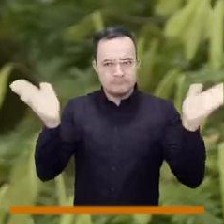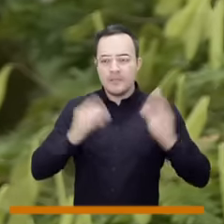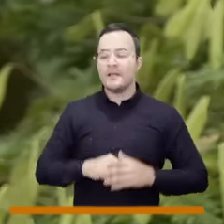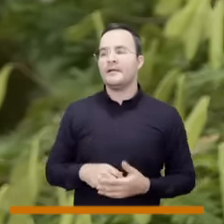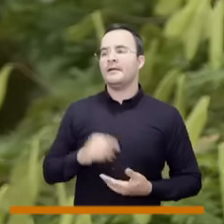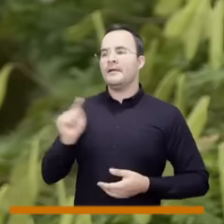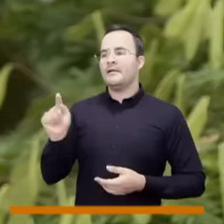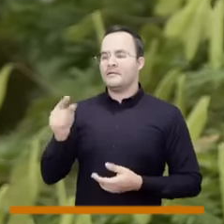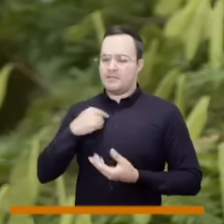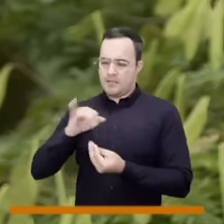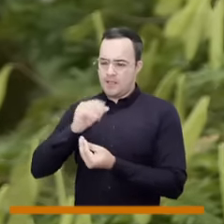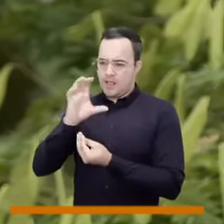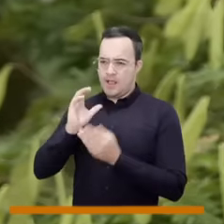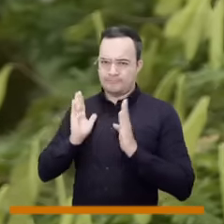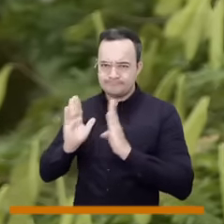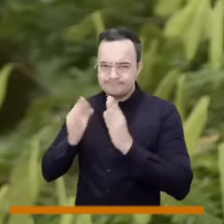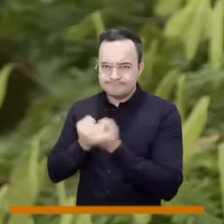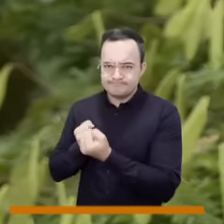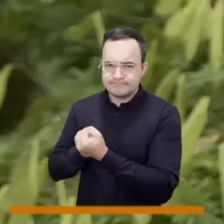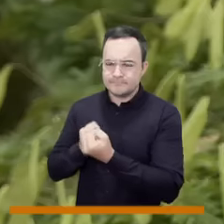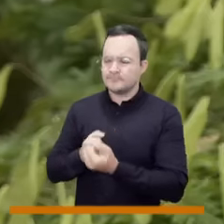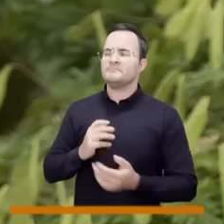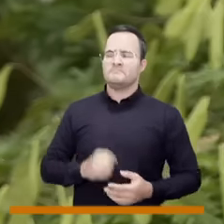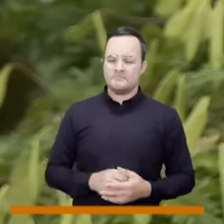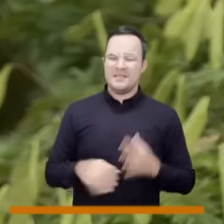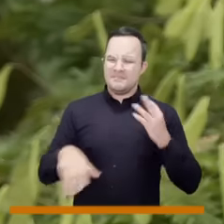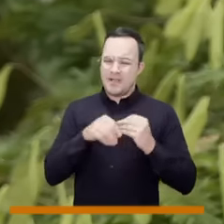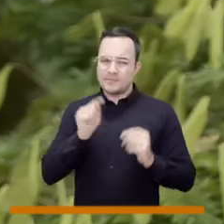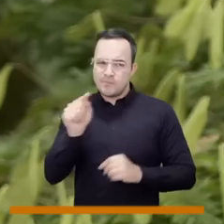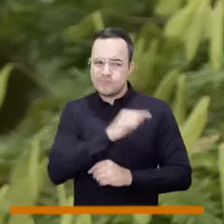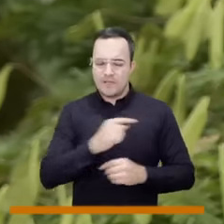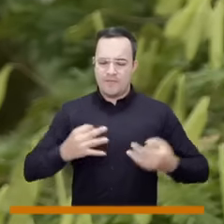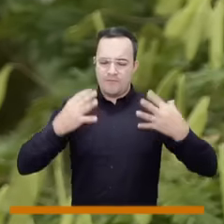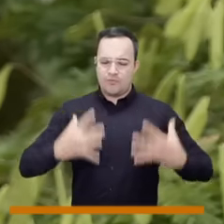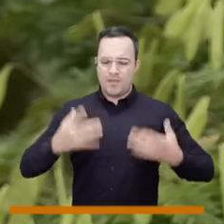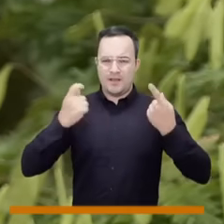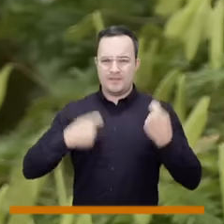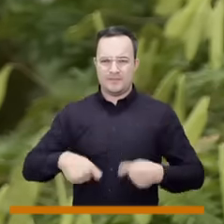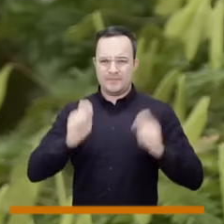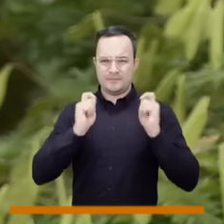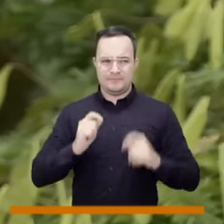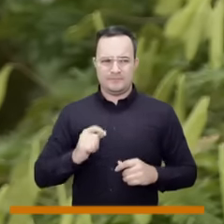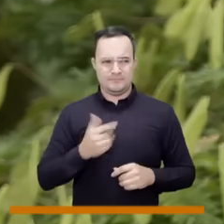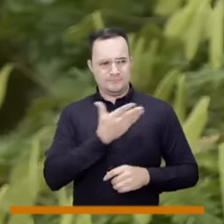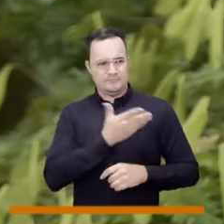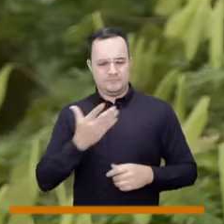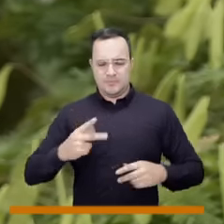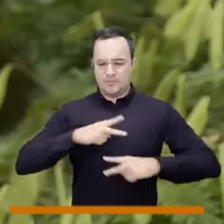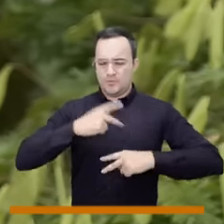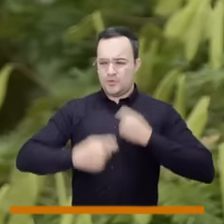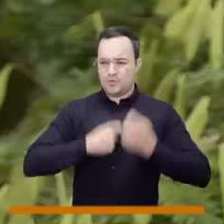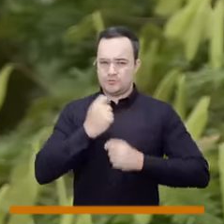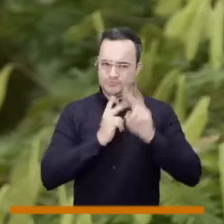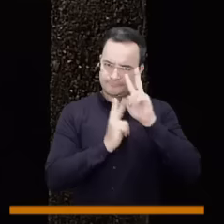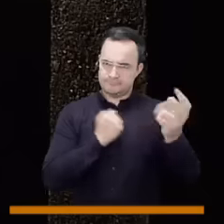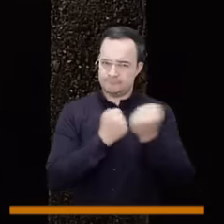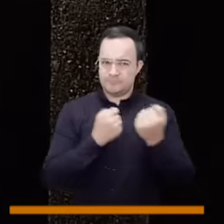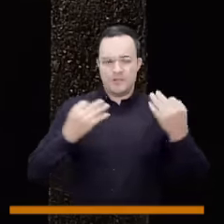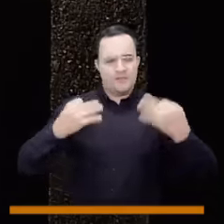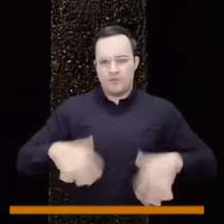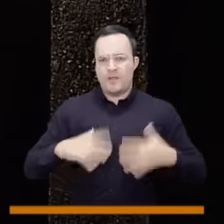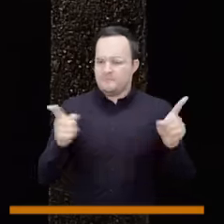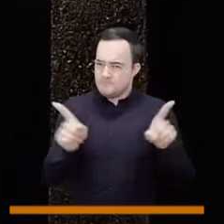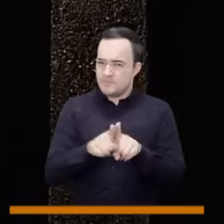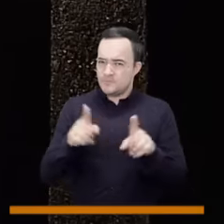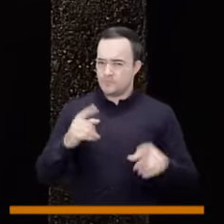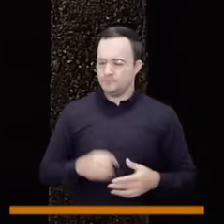ese interés por las juntas de administración local y también su reconocimiento a los venteros informales. Hablemos del derecho a la vida y la familia también, que son otra de